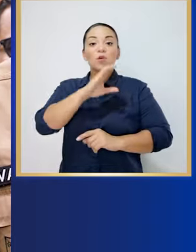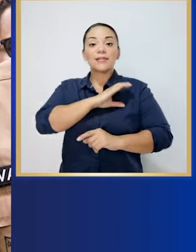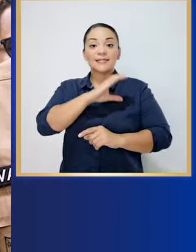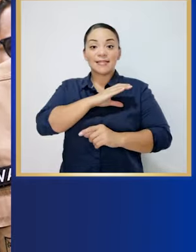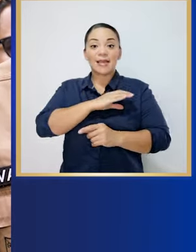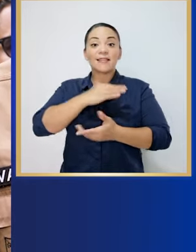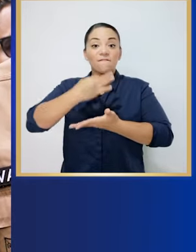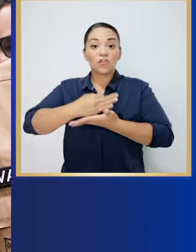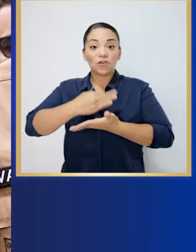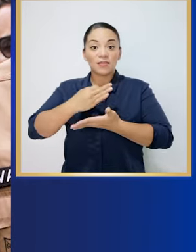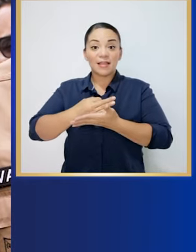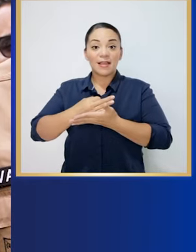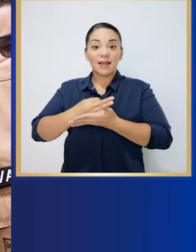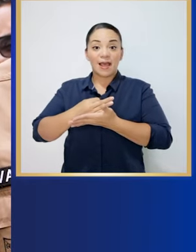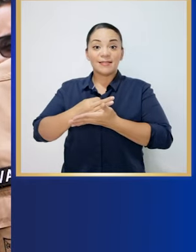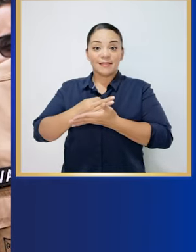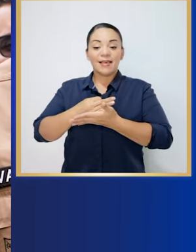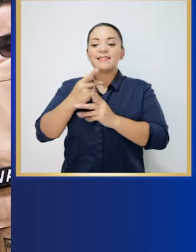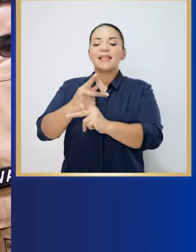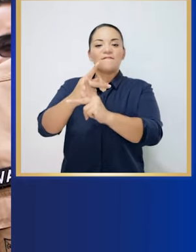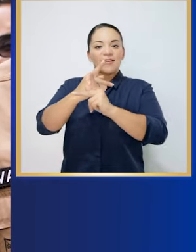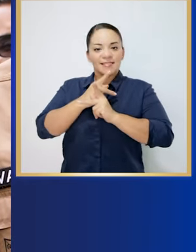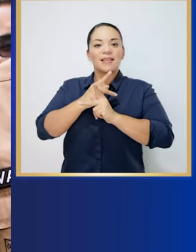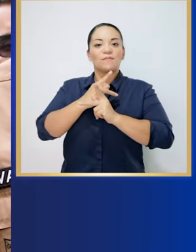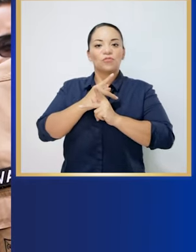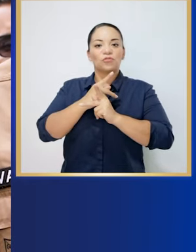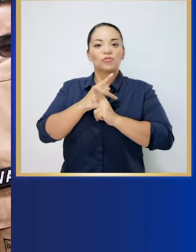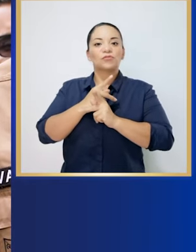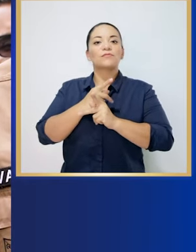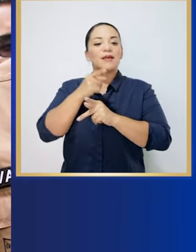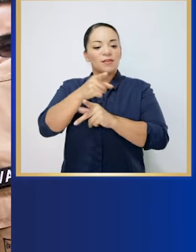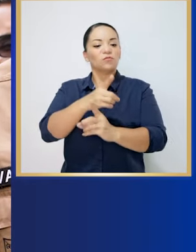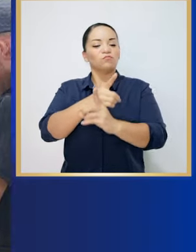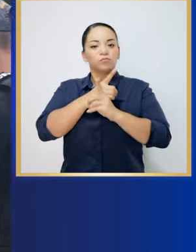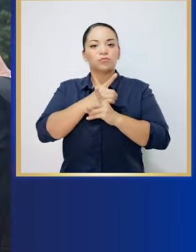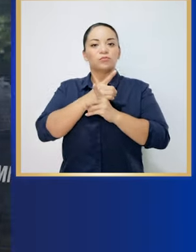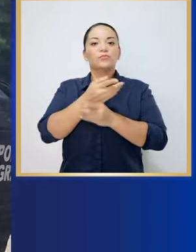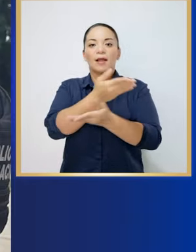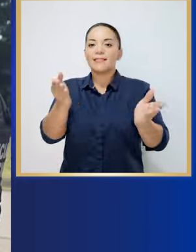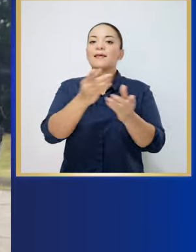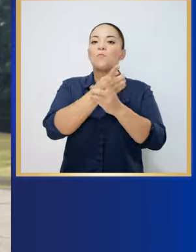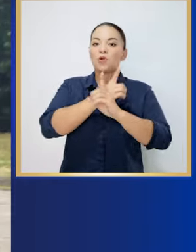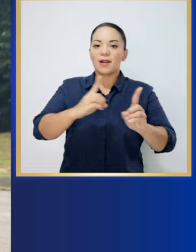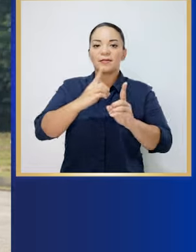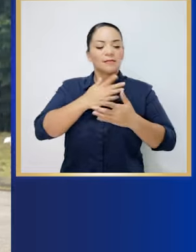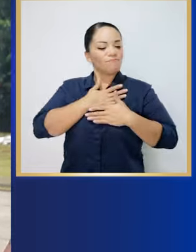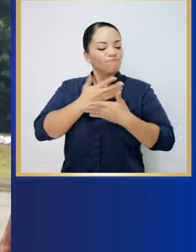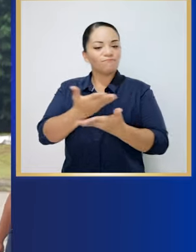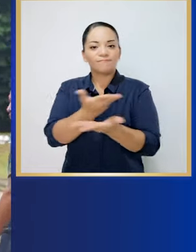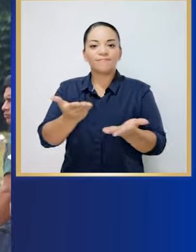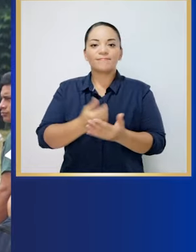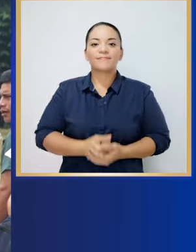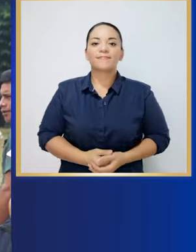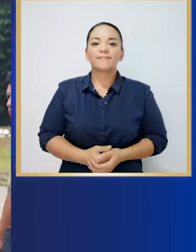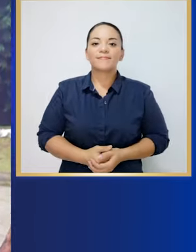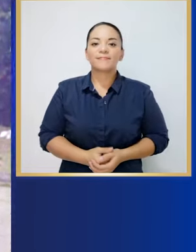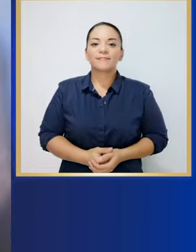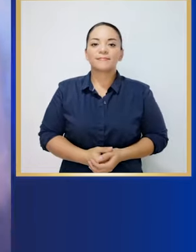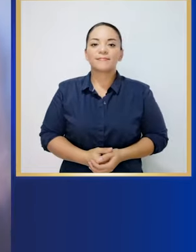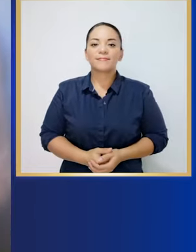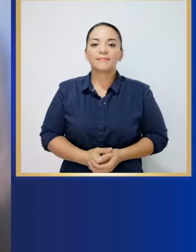Desde la Policía de Migración defendemos nuestras fronteras en protección de nuestra democracia y lo hacemos con abnegación.